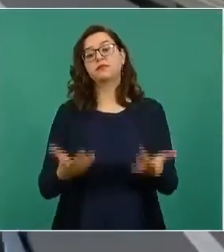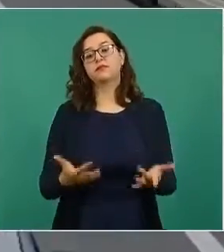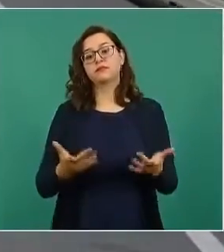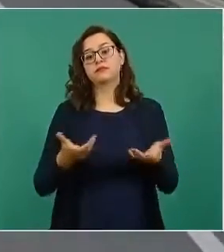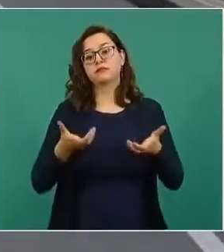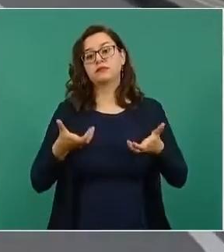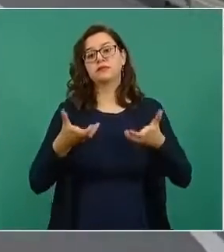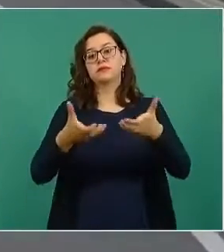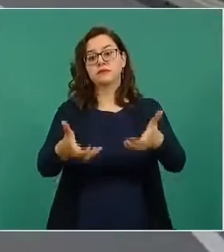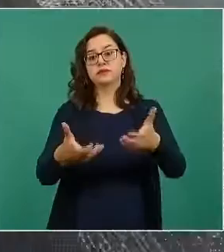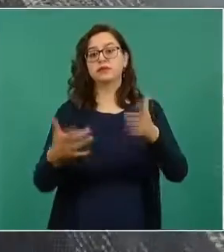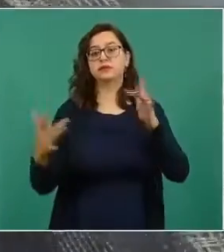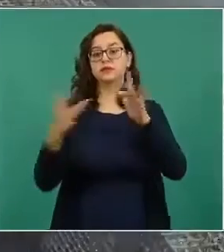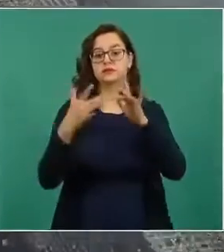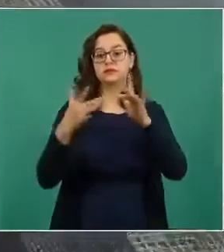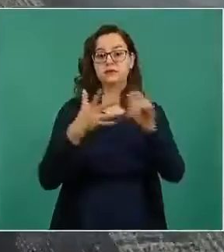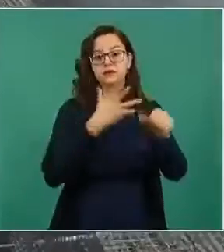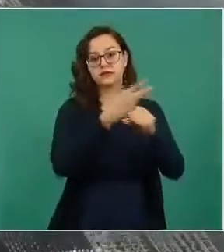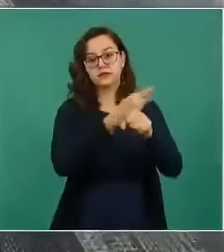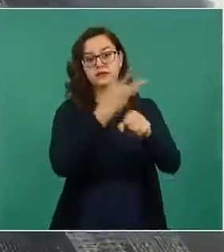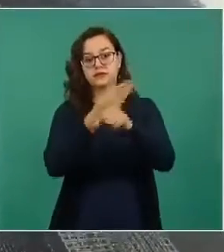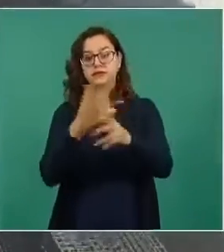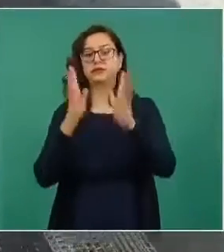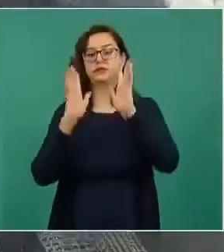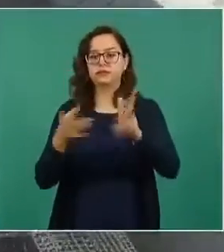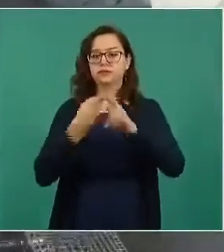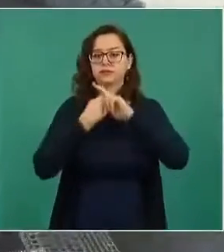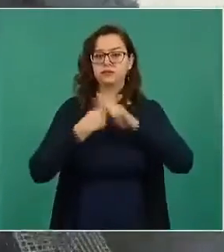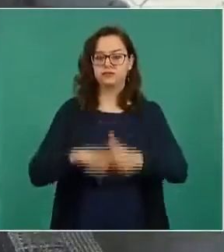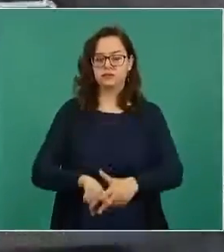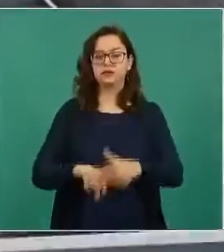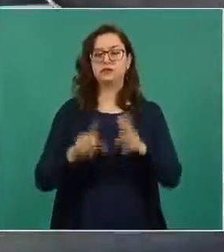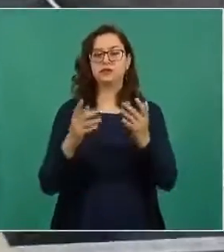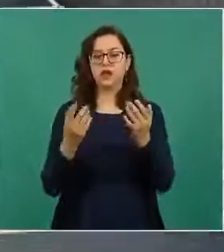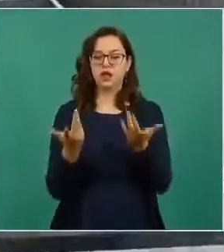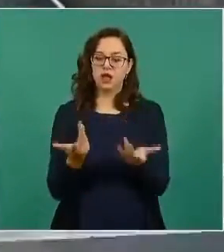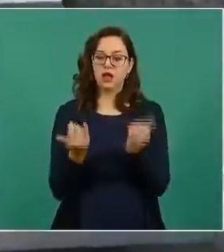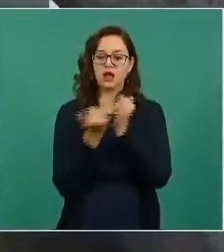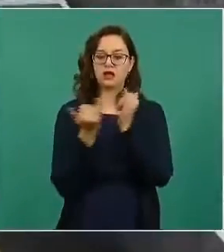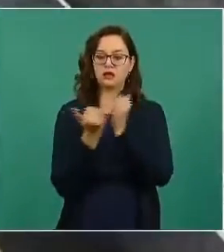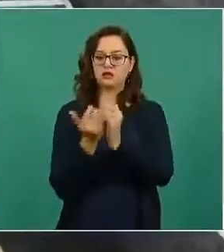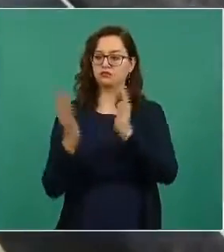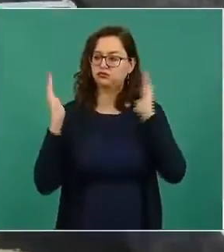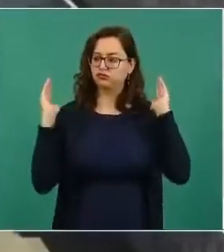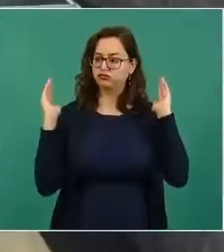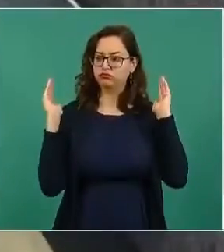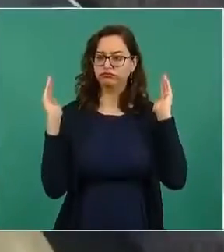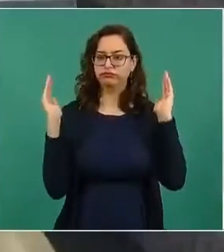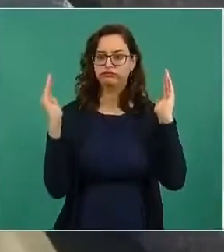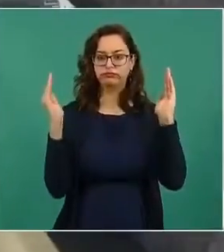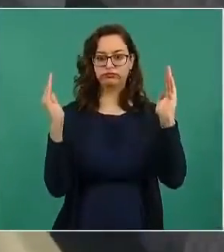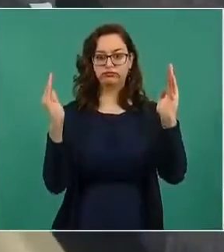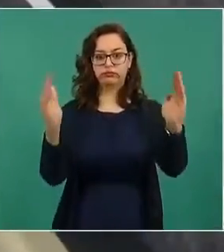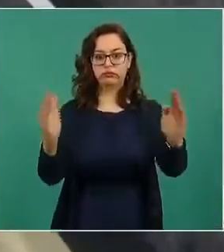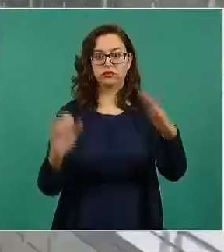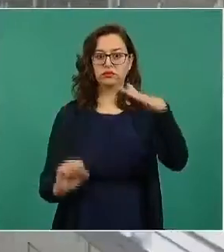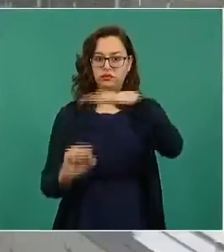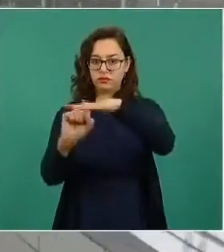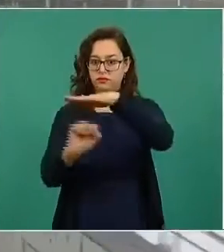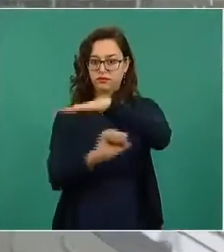vial, tramo caseta Tutepec-Santa Lucía, se lleva a cabo la perforación e hincado de pilas secantes para muro de contención en el paso